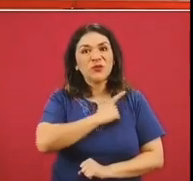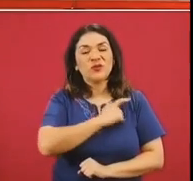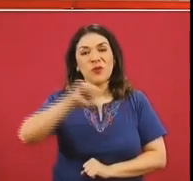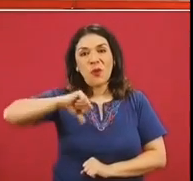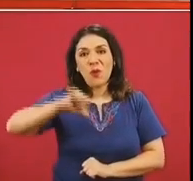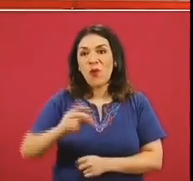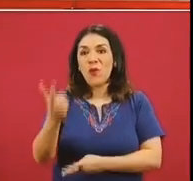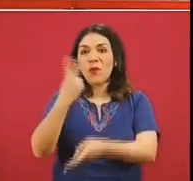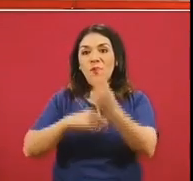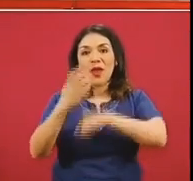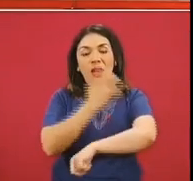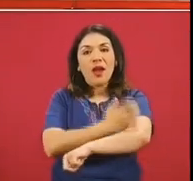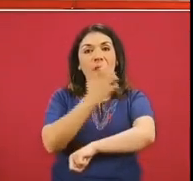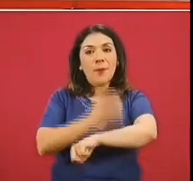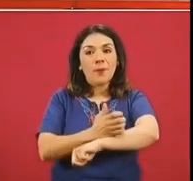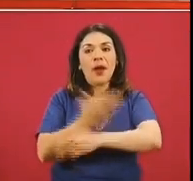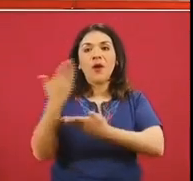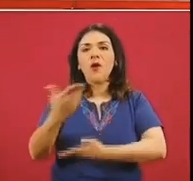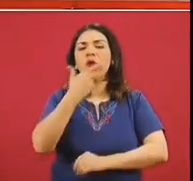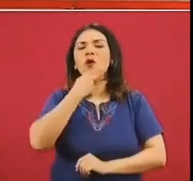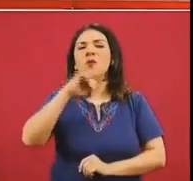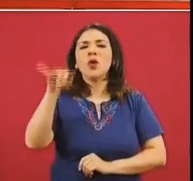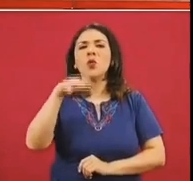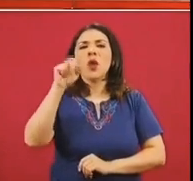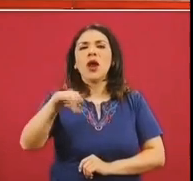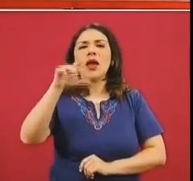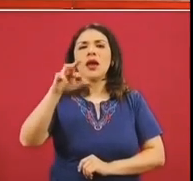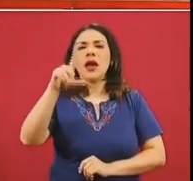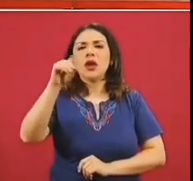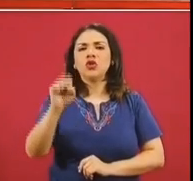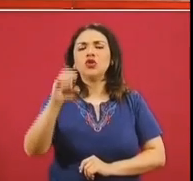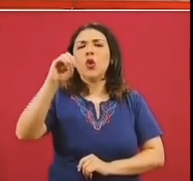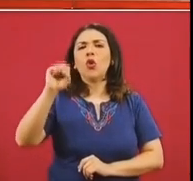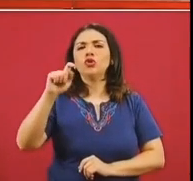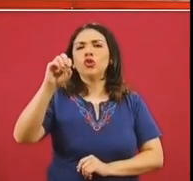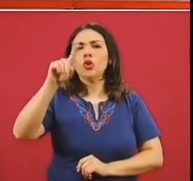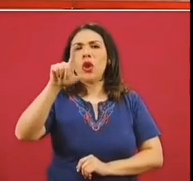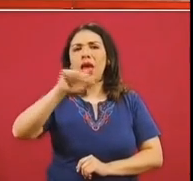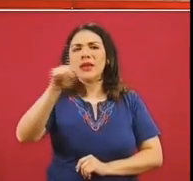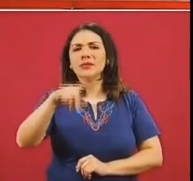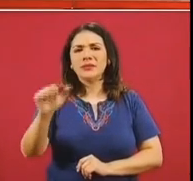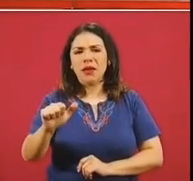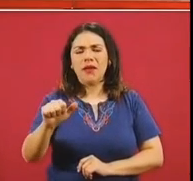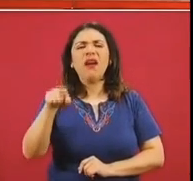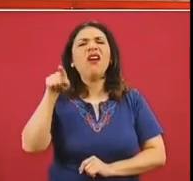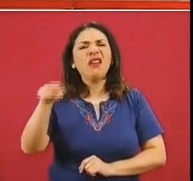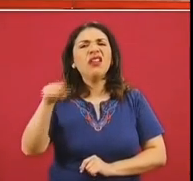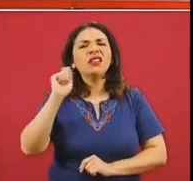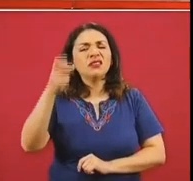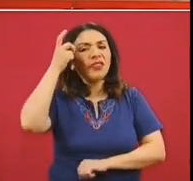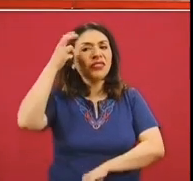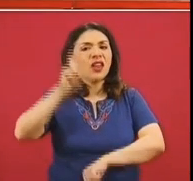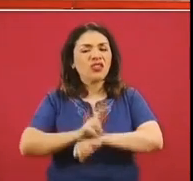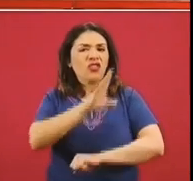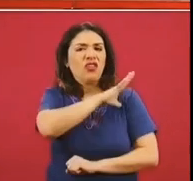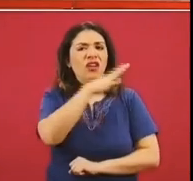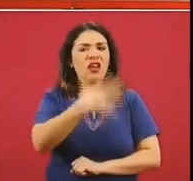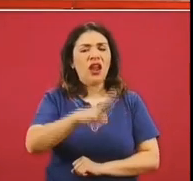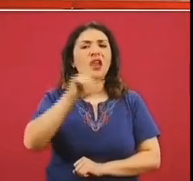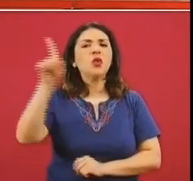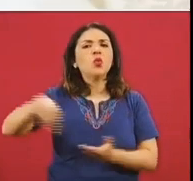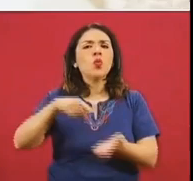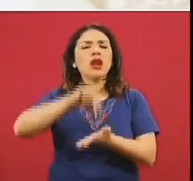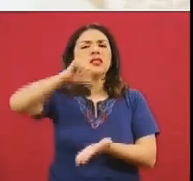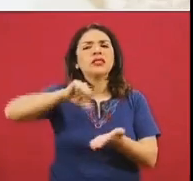que nos acompañe a Juan Carlos Ostolaza, él es director general en el